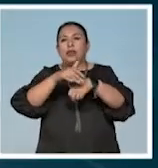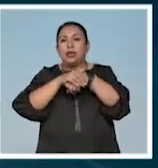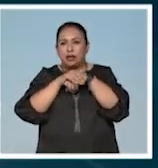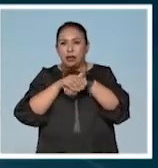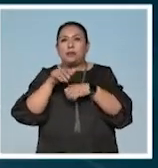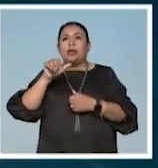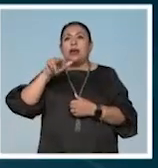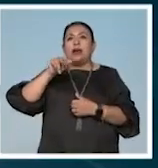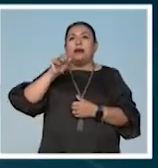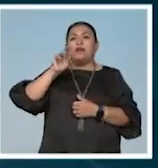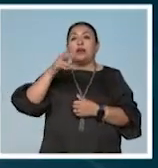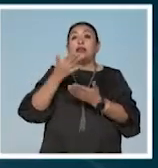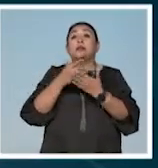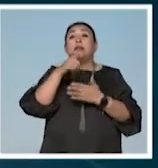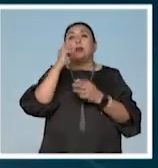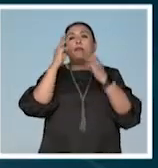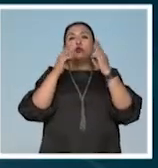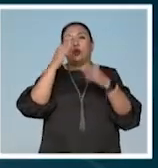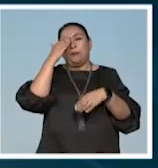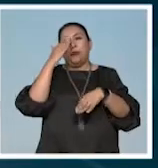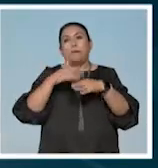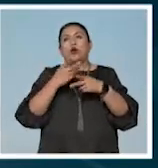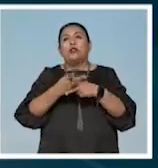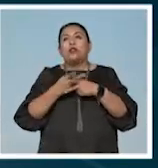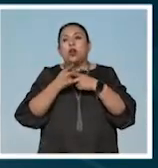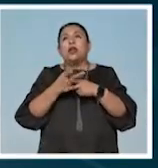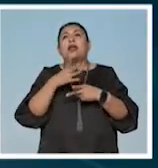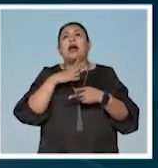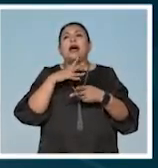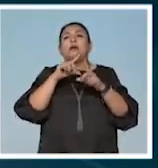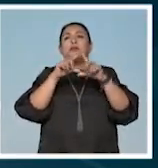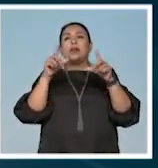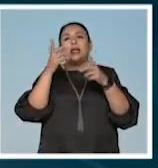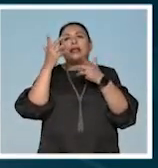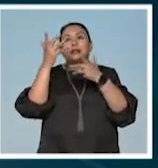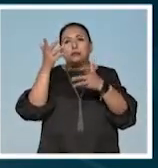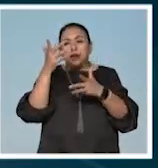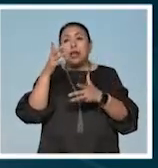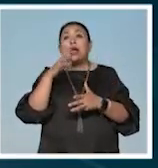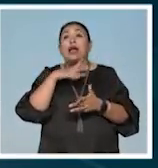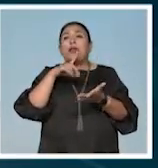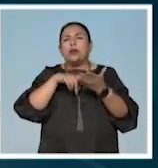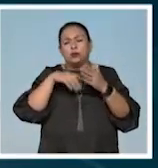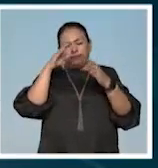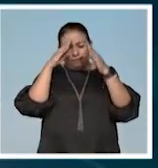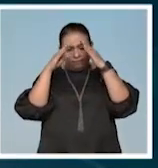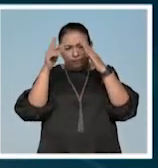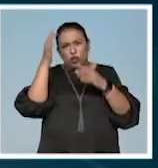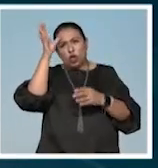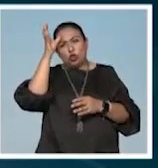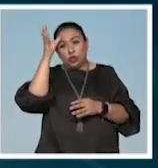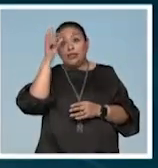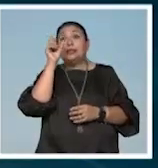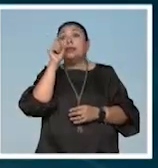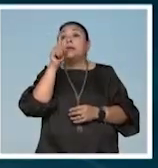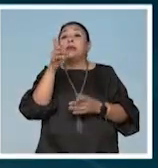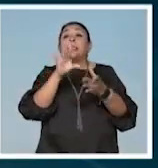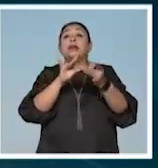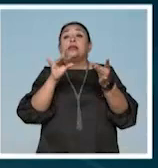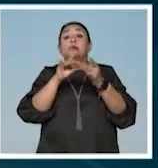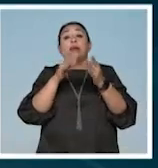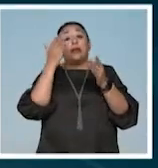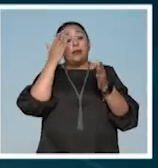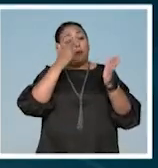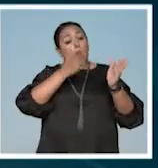Ana Fran te espera en el Museo de Memoria y Tolerancia con Notas de Esperanza es un espacio que cuenta la reflexión y conciencia además de que te cuenta la